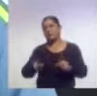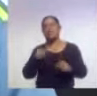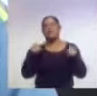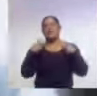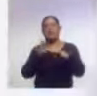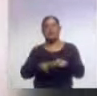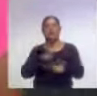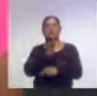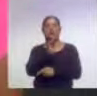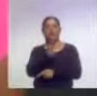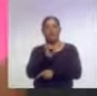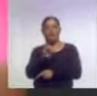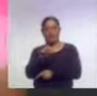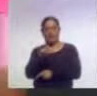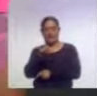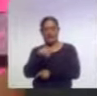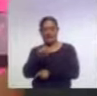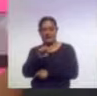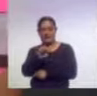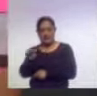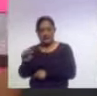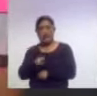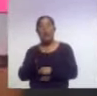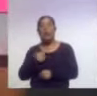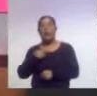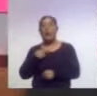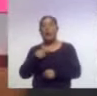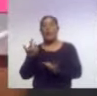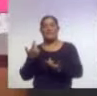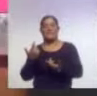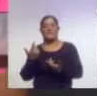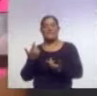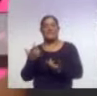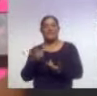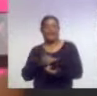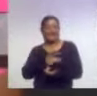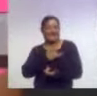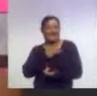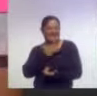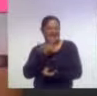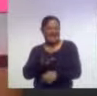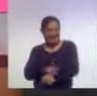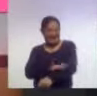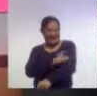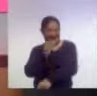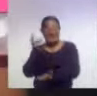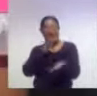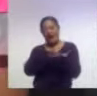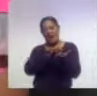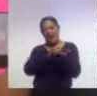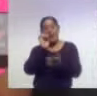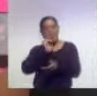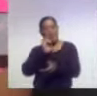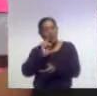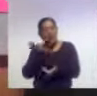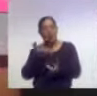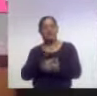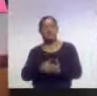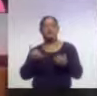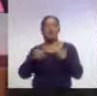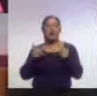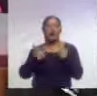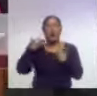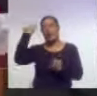maestro de fitness. Y me motivó la superación personal y también apoyar a las mujeres, a jóvenes,